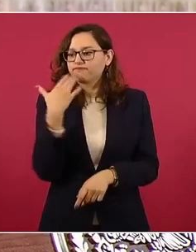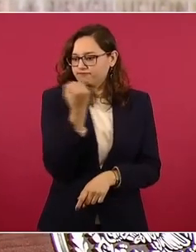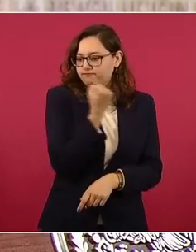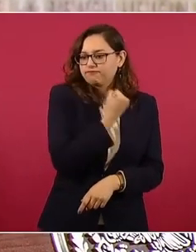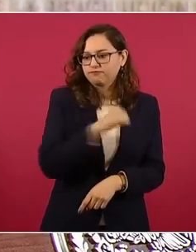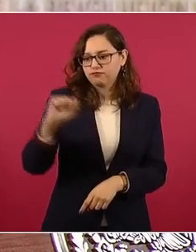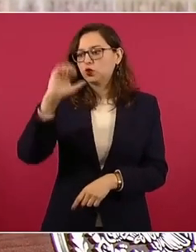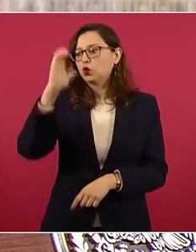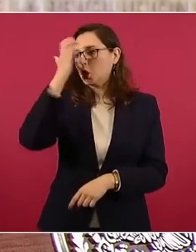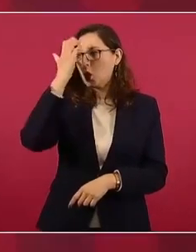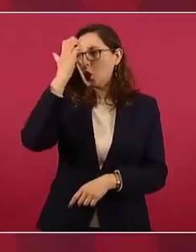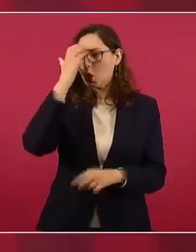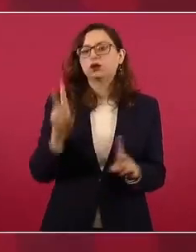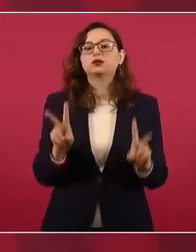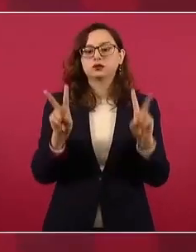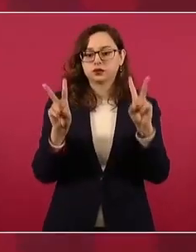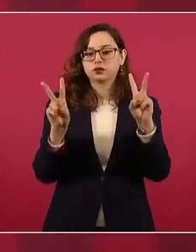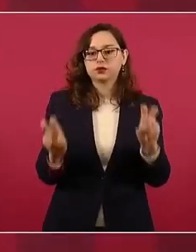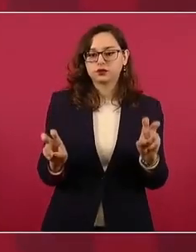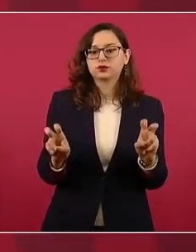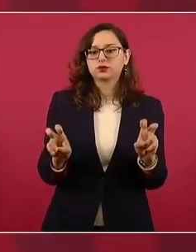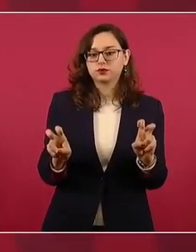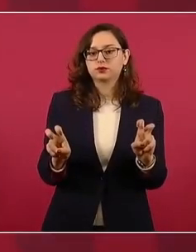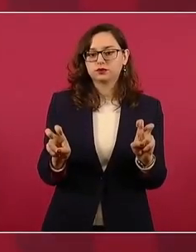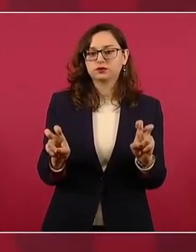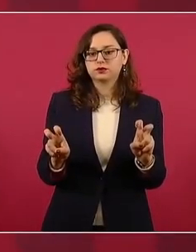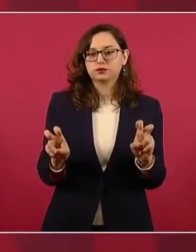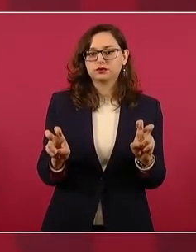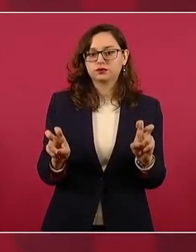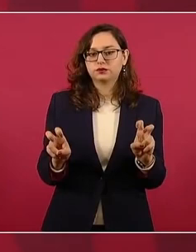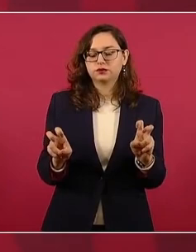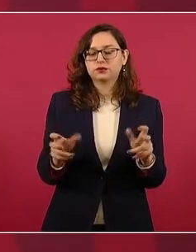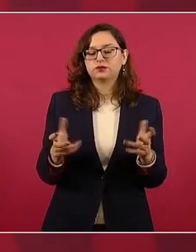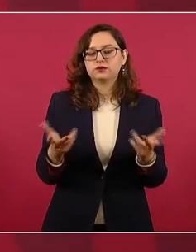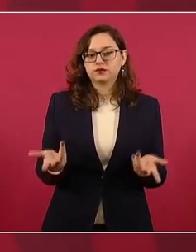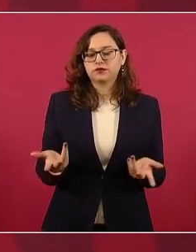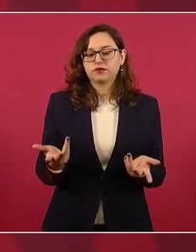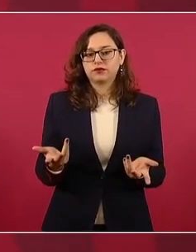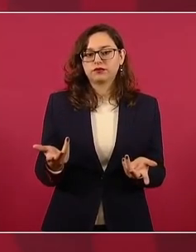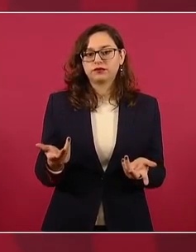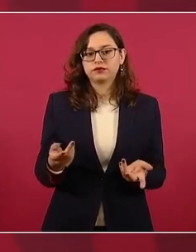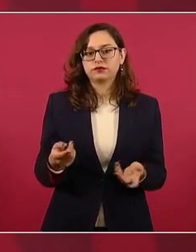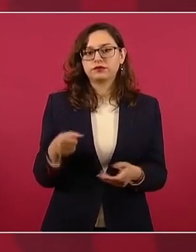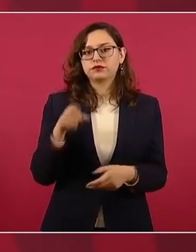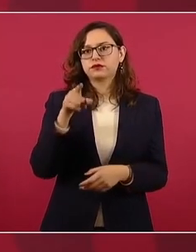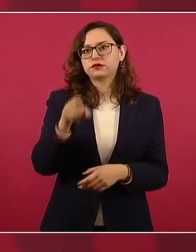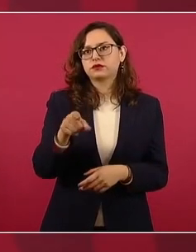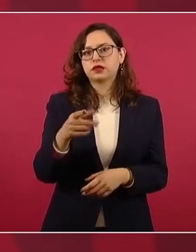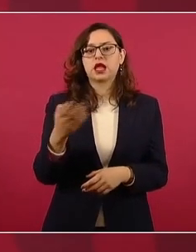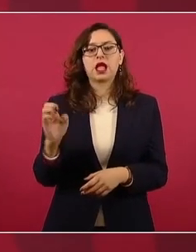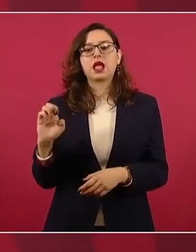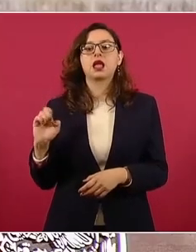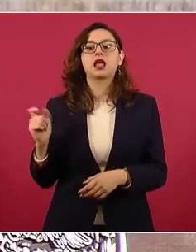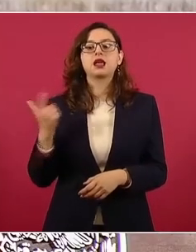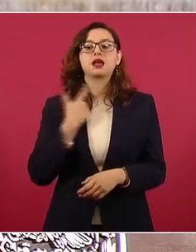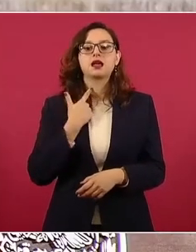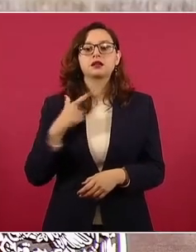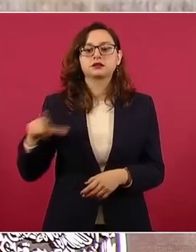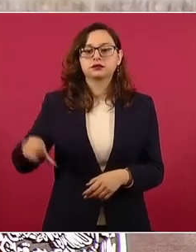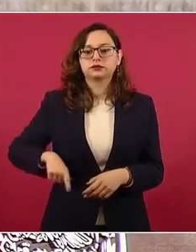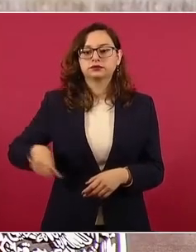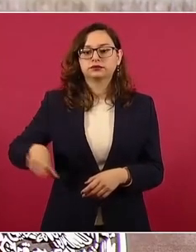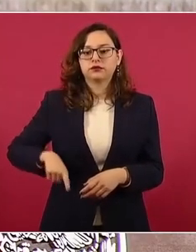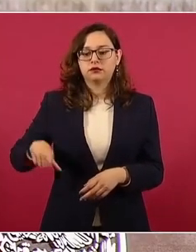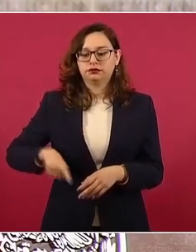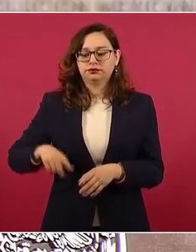y había quedado ya esta secretaría sólo con carácter normativo.